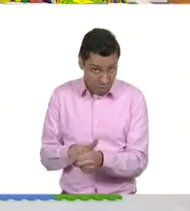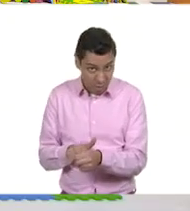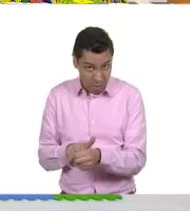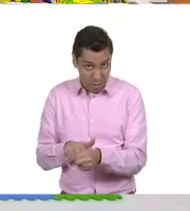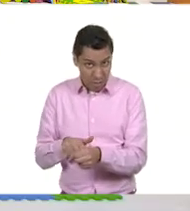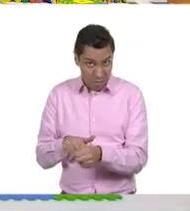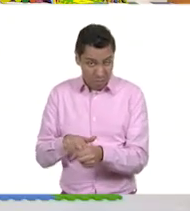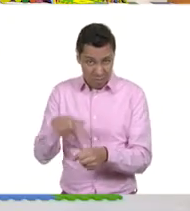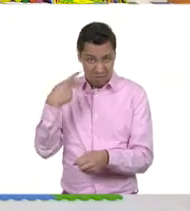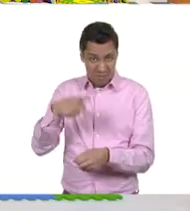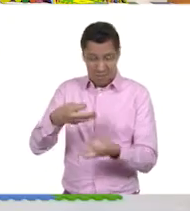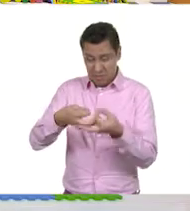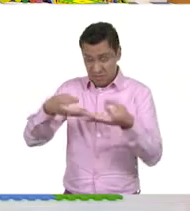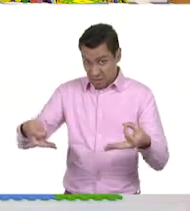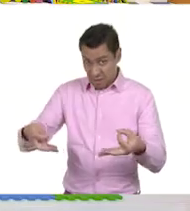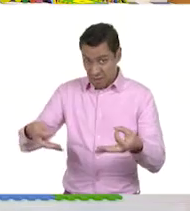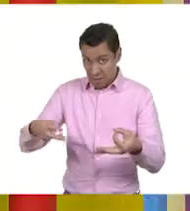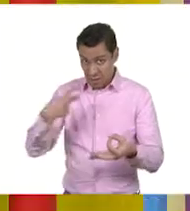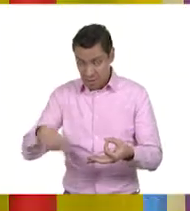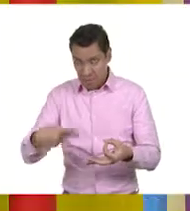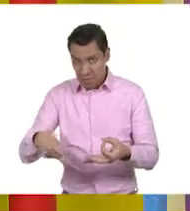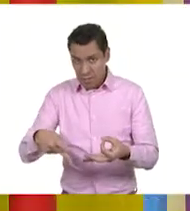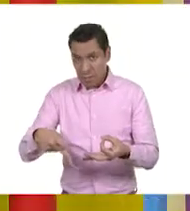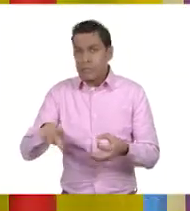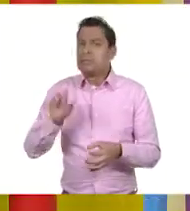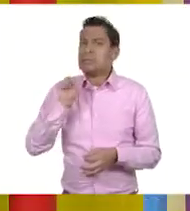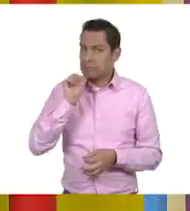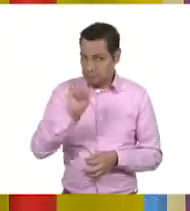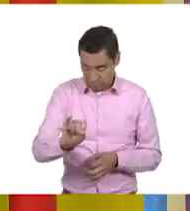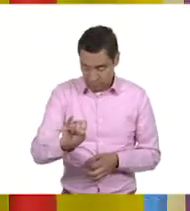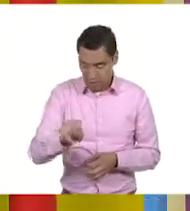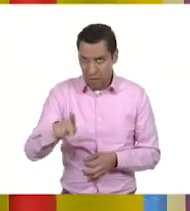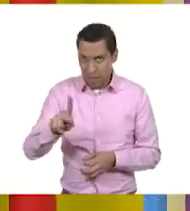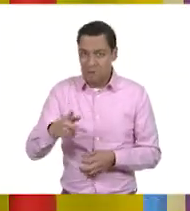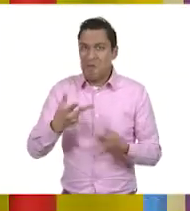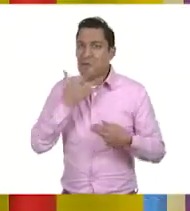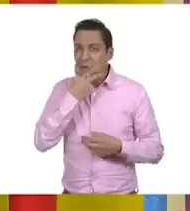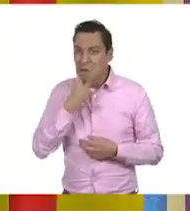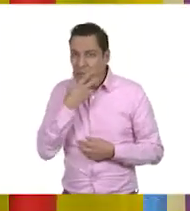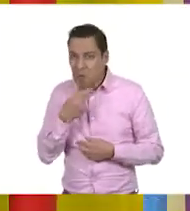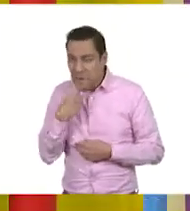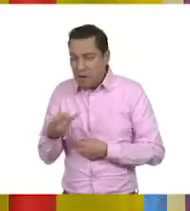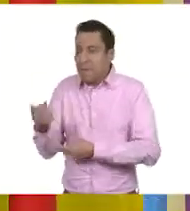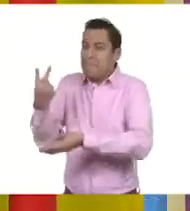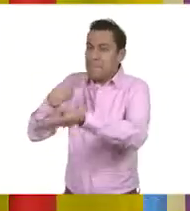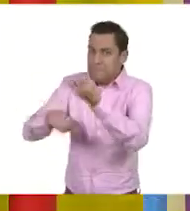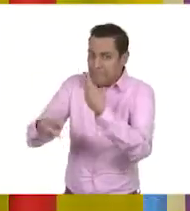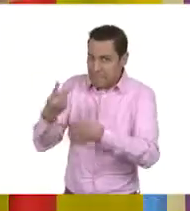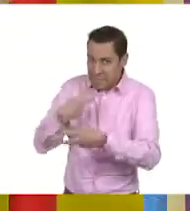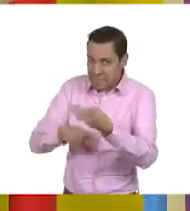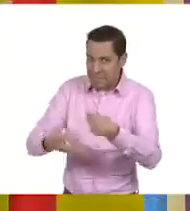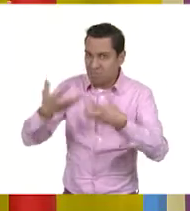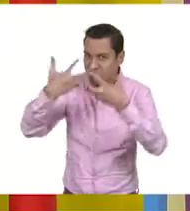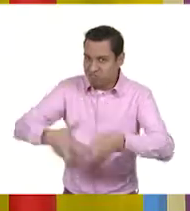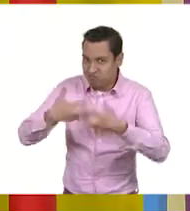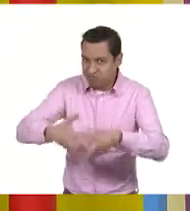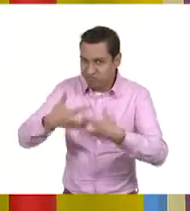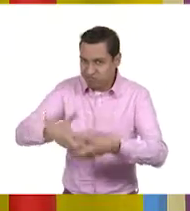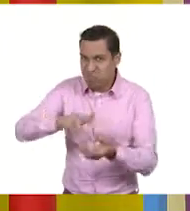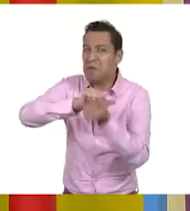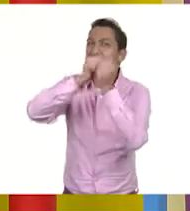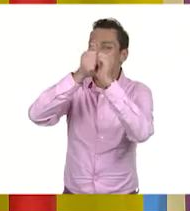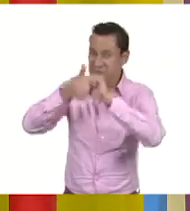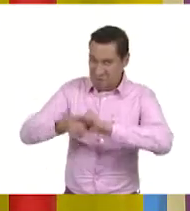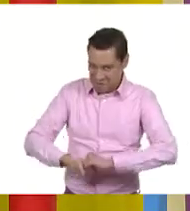son artificiales? Vienen de un recurso natural, pero el humano lo transforma para que sea ese objeto que queremos al final,